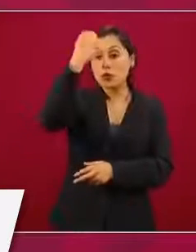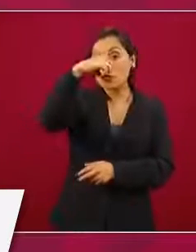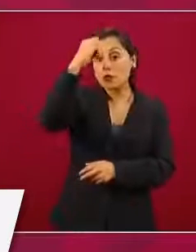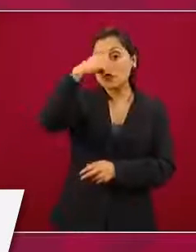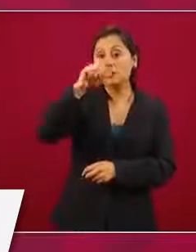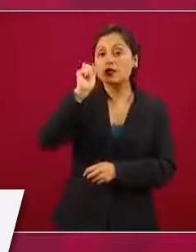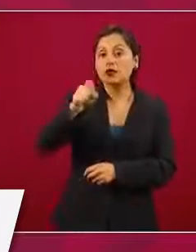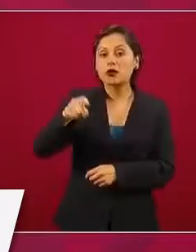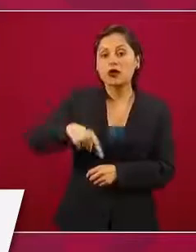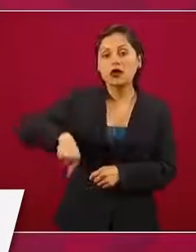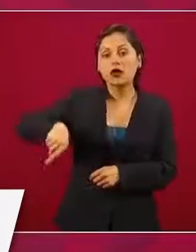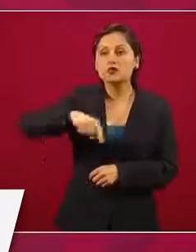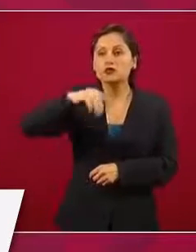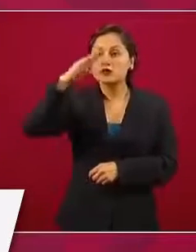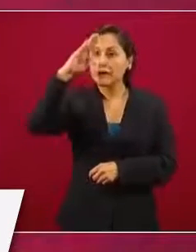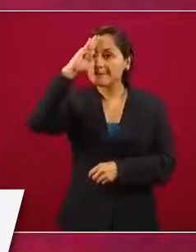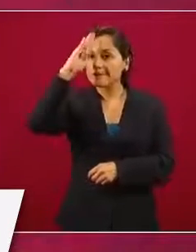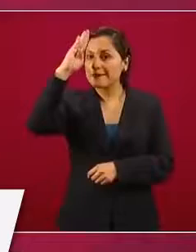tome en consideración,